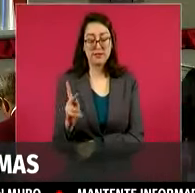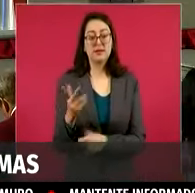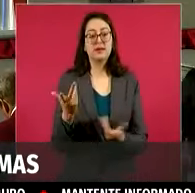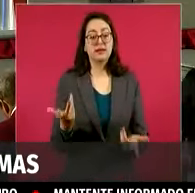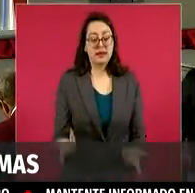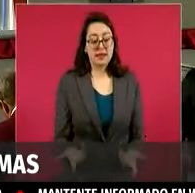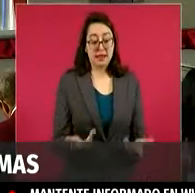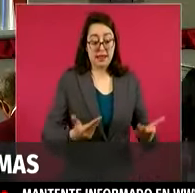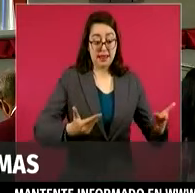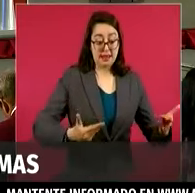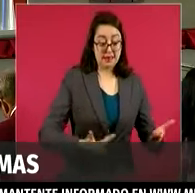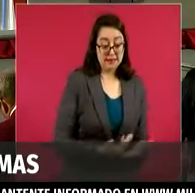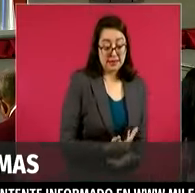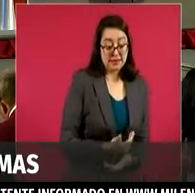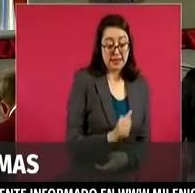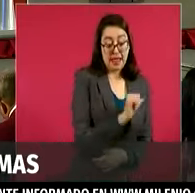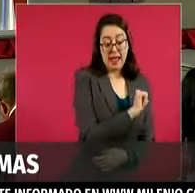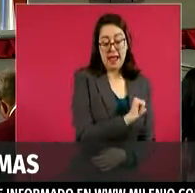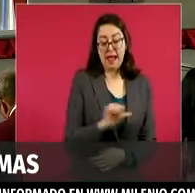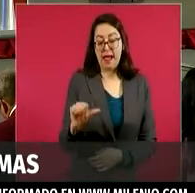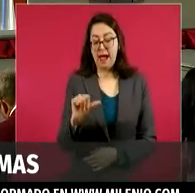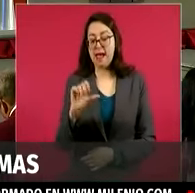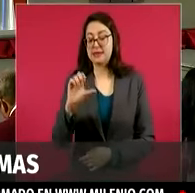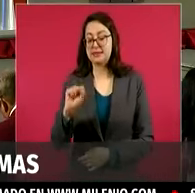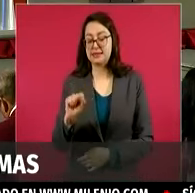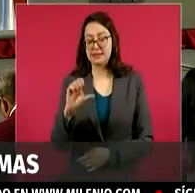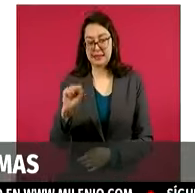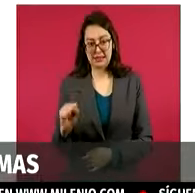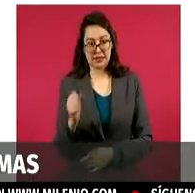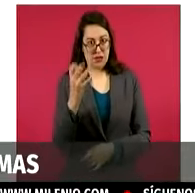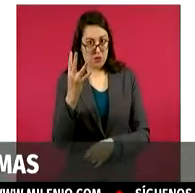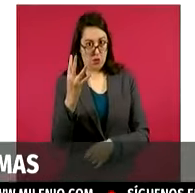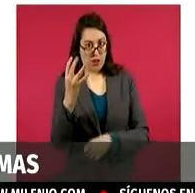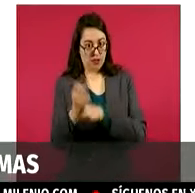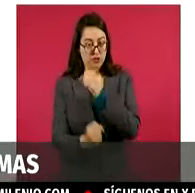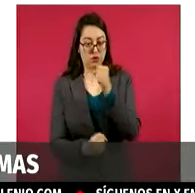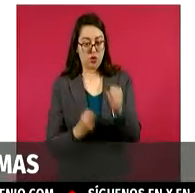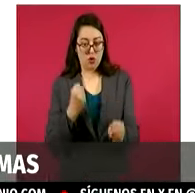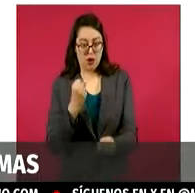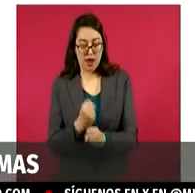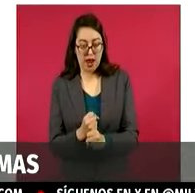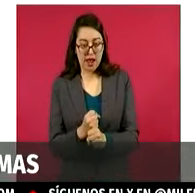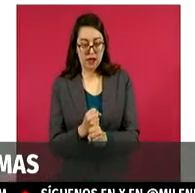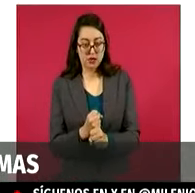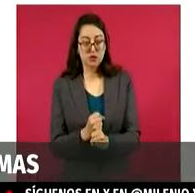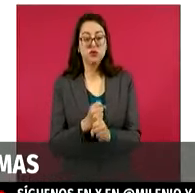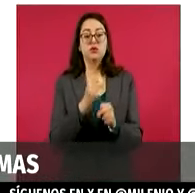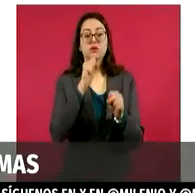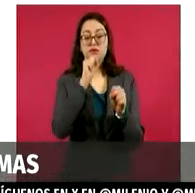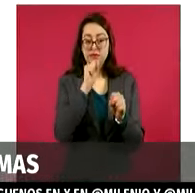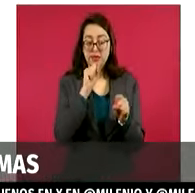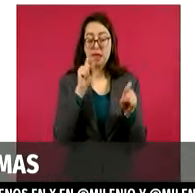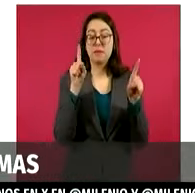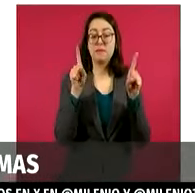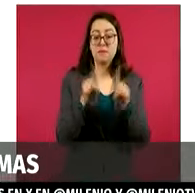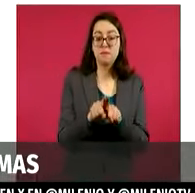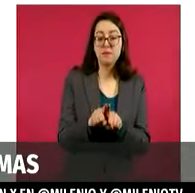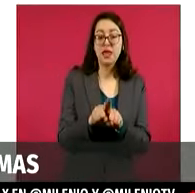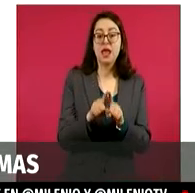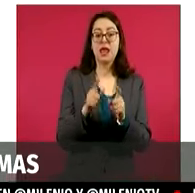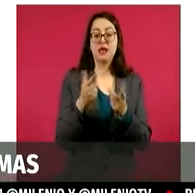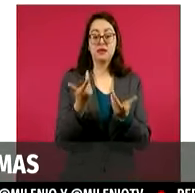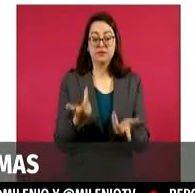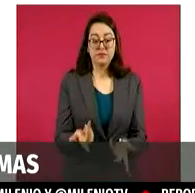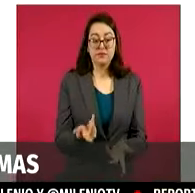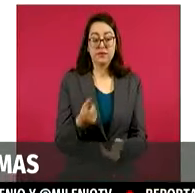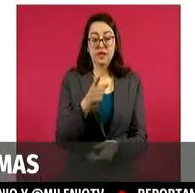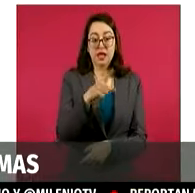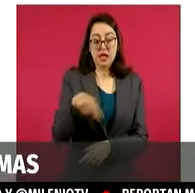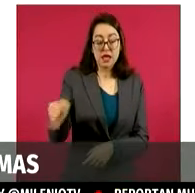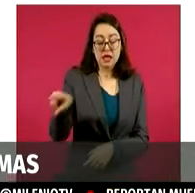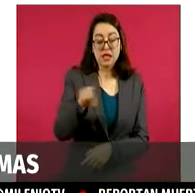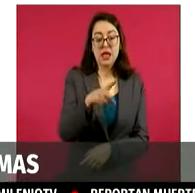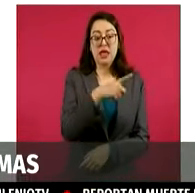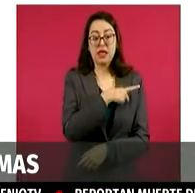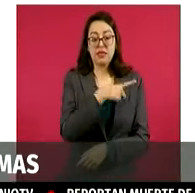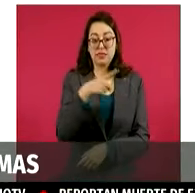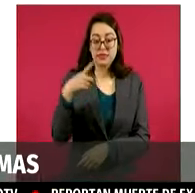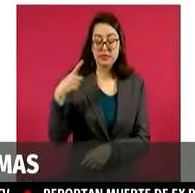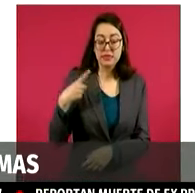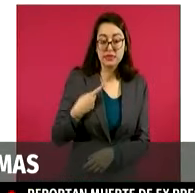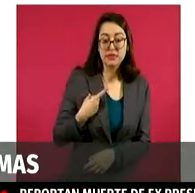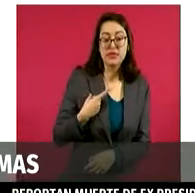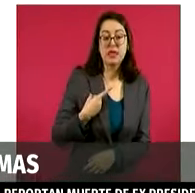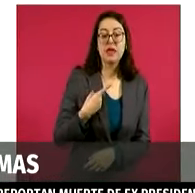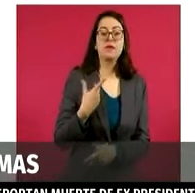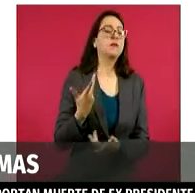no solo voto electrónico, sino de otras medidas de innovación a toda la cadena electoral que